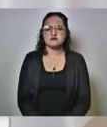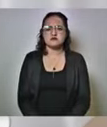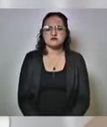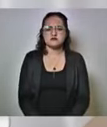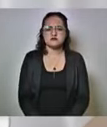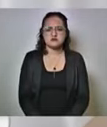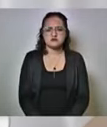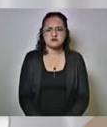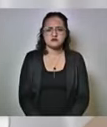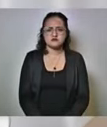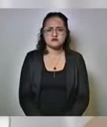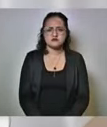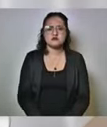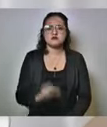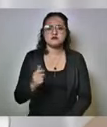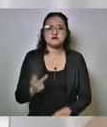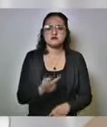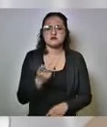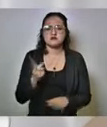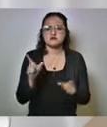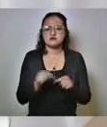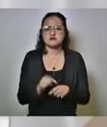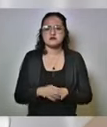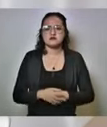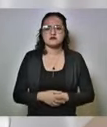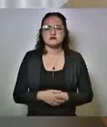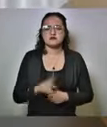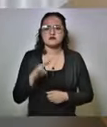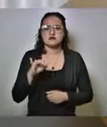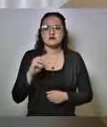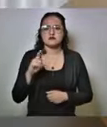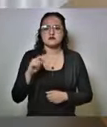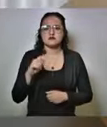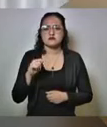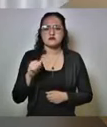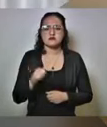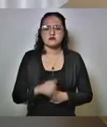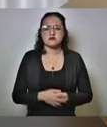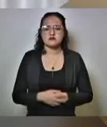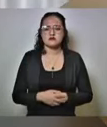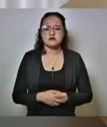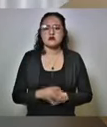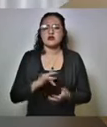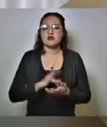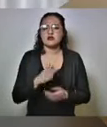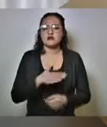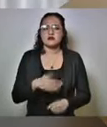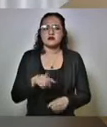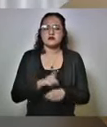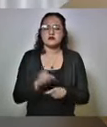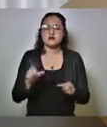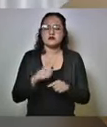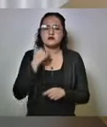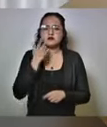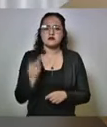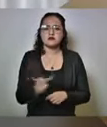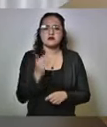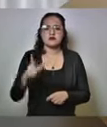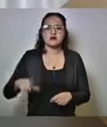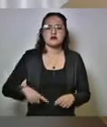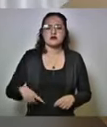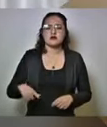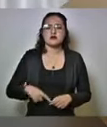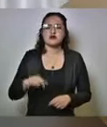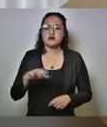¿sale? otra pregunta y ya Violeta García de Ultra gracias muy buenos días yo nada más quisiera preguntarle al gobernador